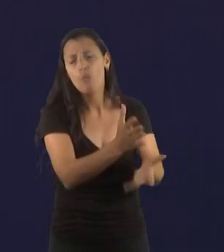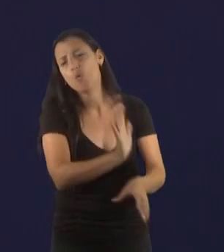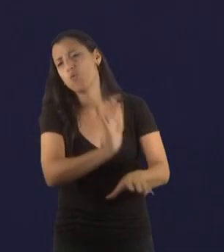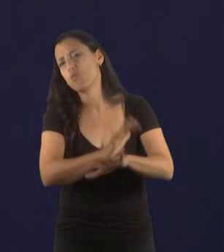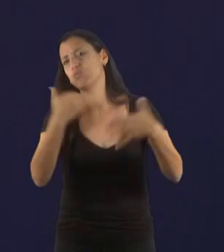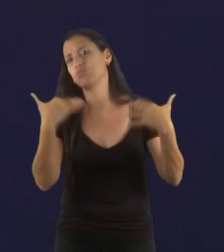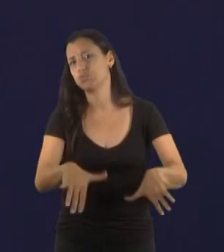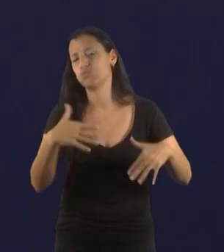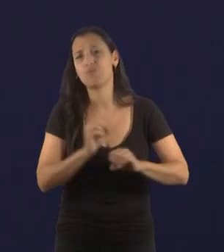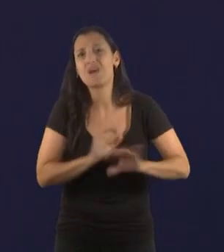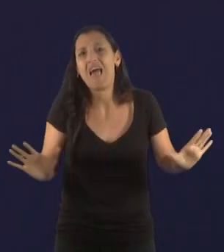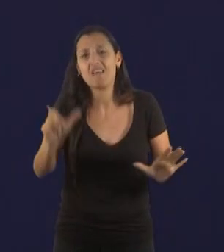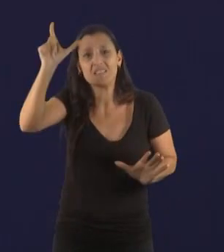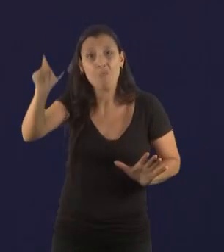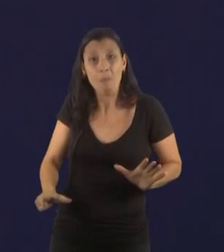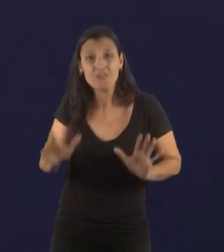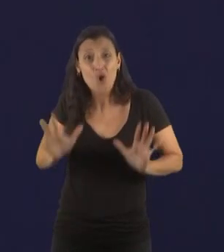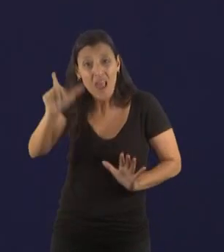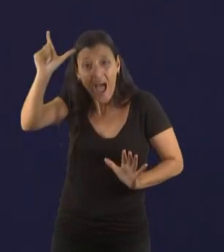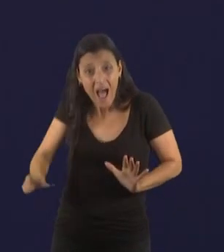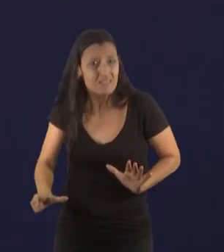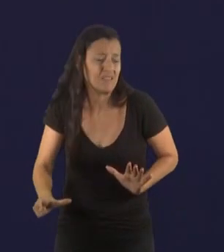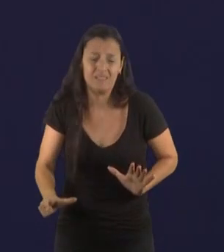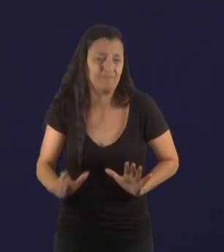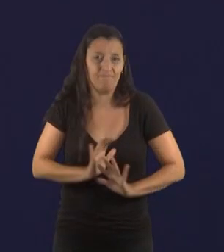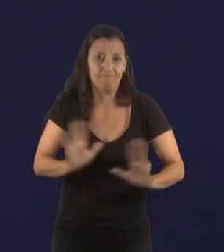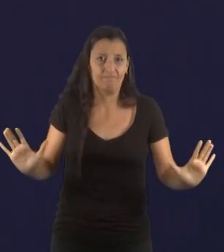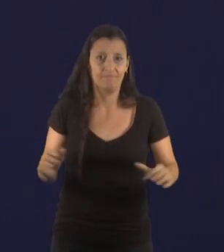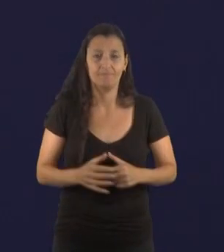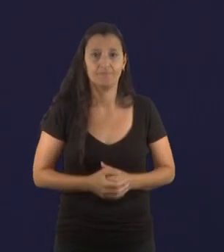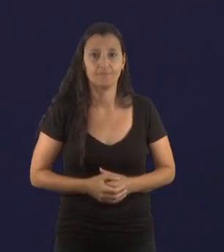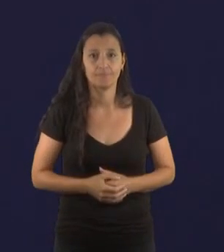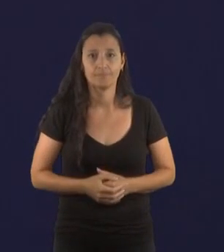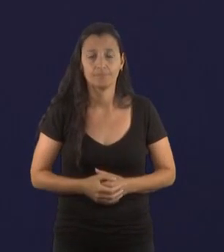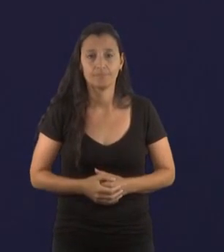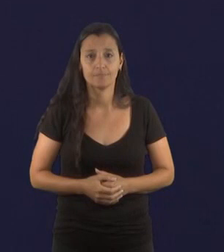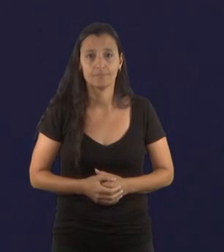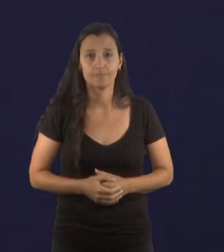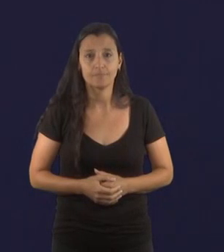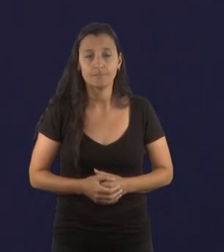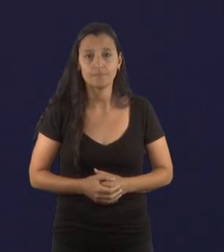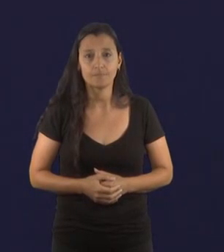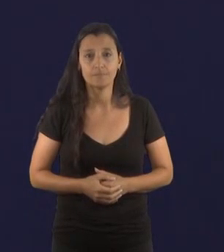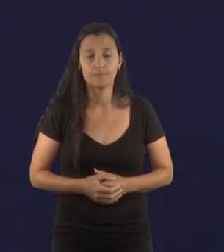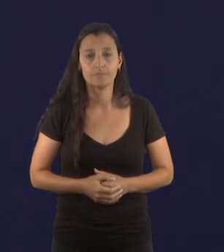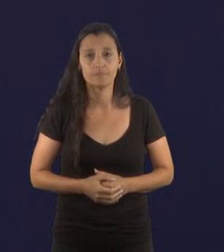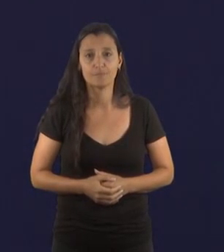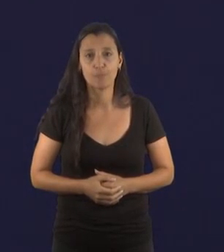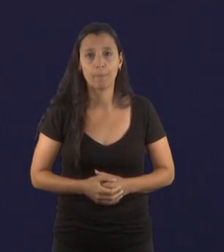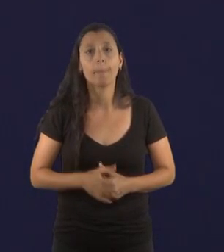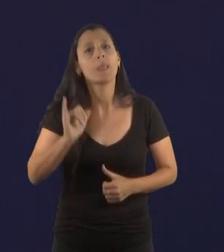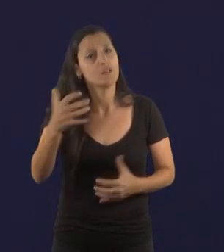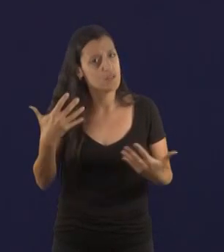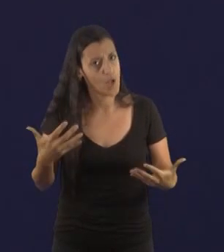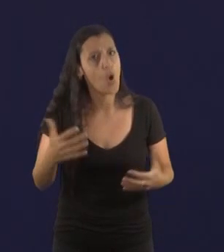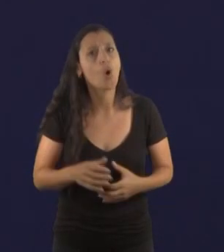calidad humana bastante cuestionable. ¿Y hay exterior coches para el comité? Sí, por